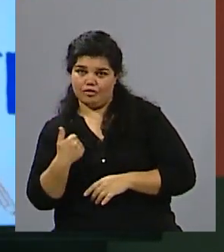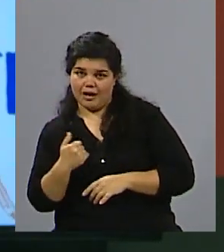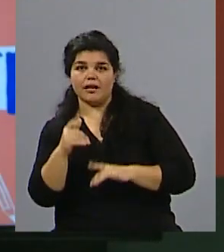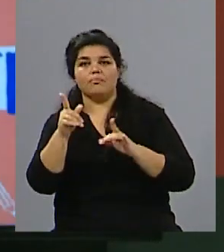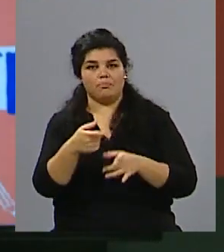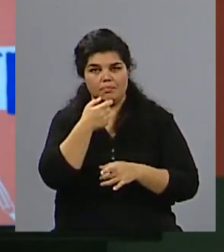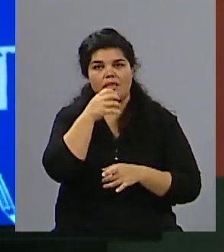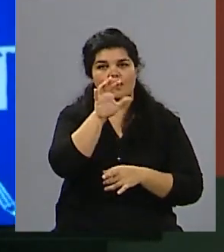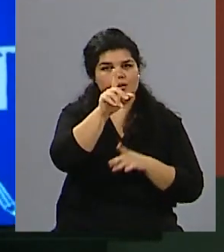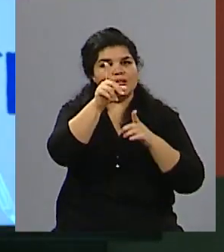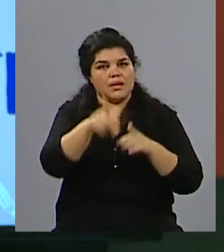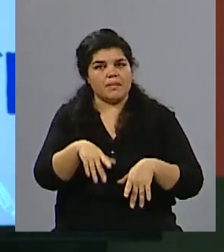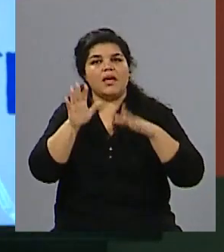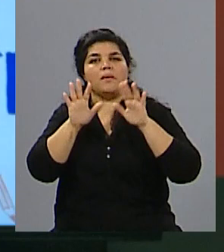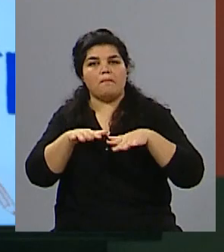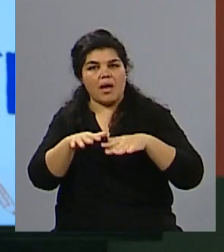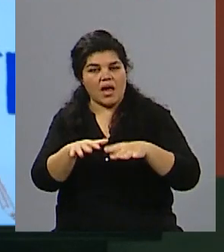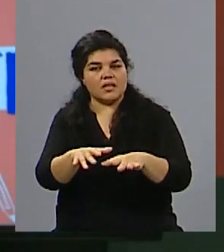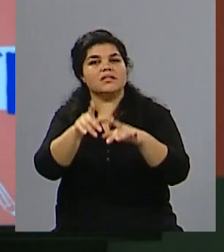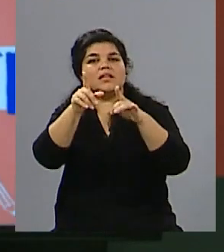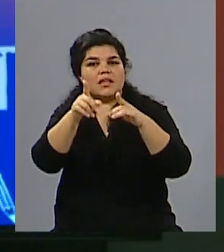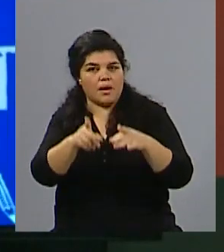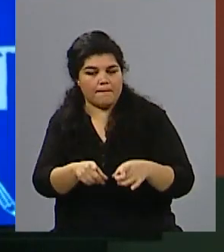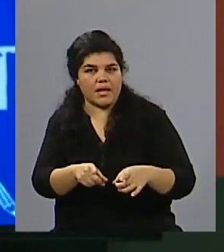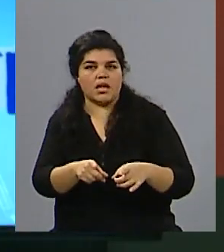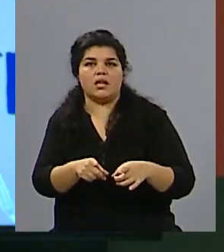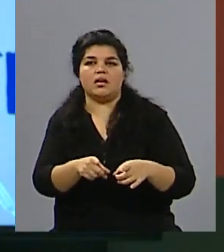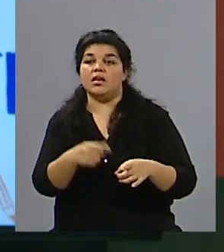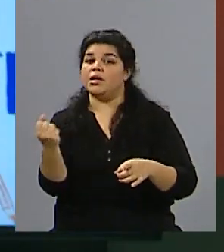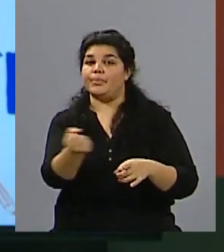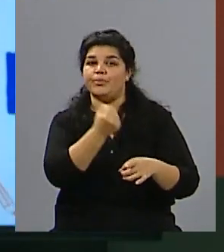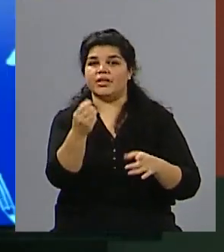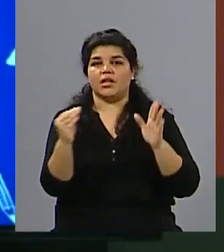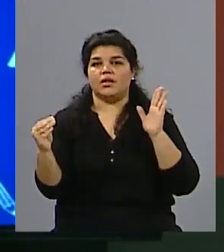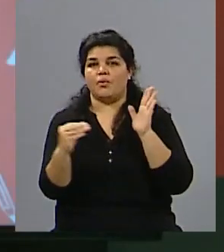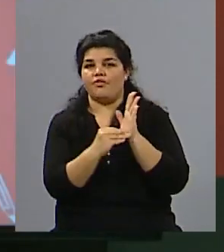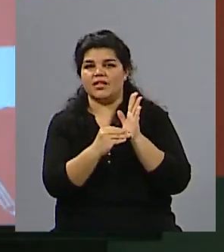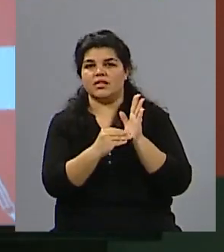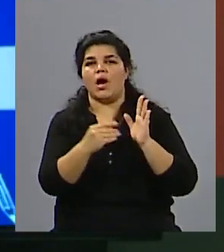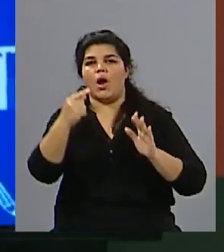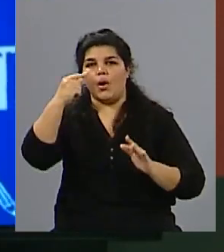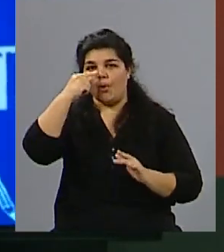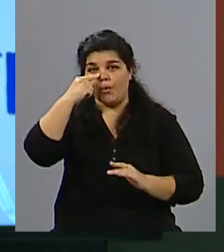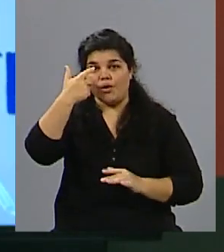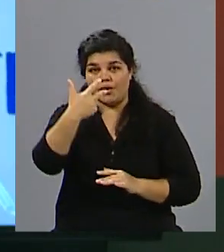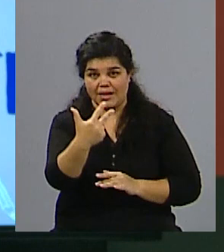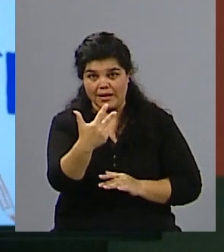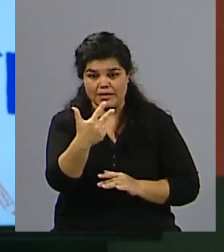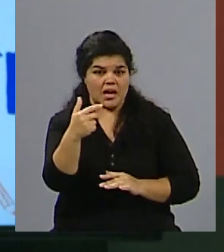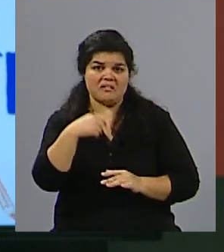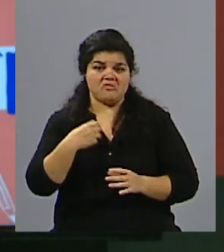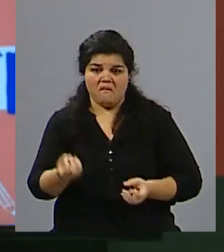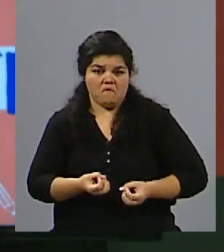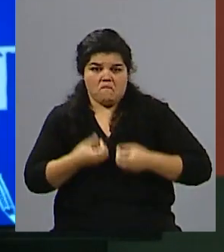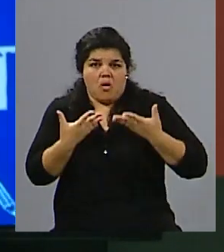marcha y una actividad que tiene que ver cada 3 de junio. Algo que nació de manera espontánea, pero